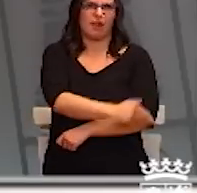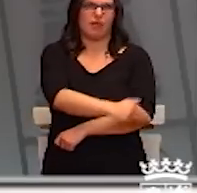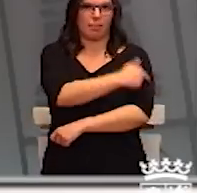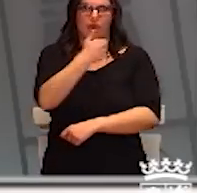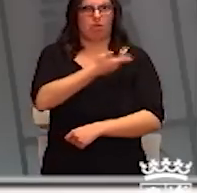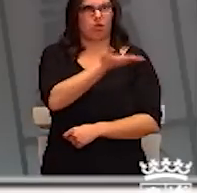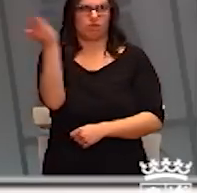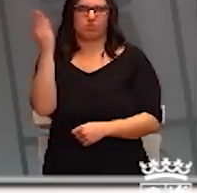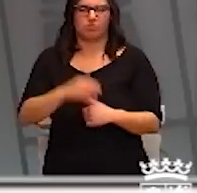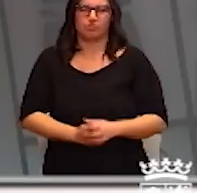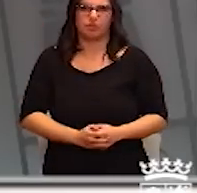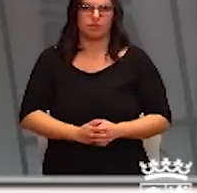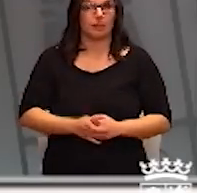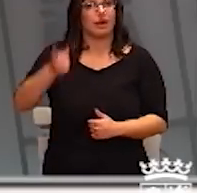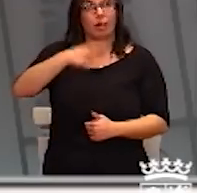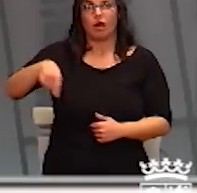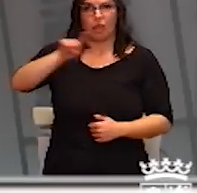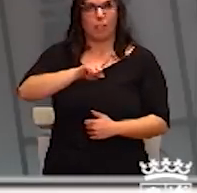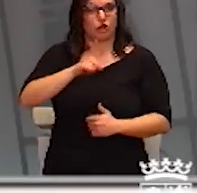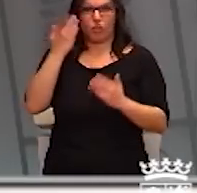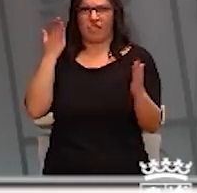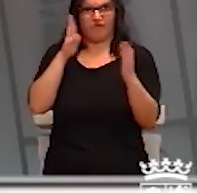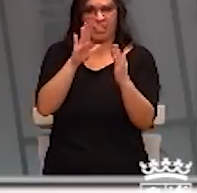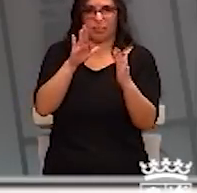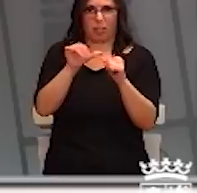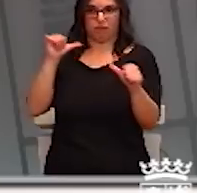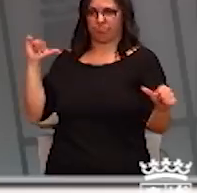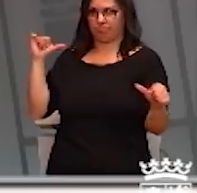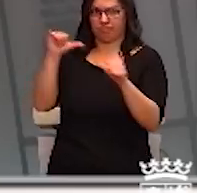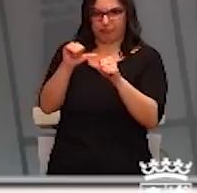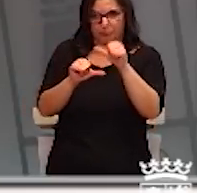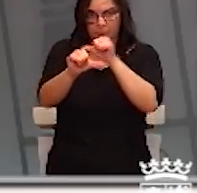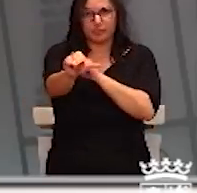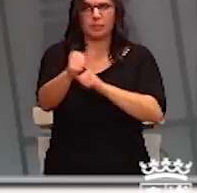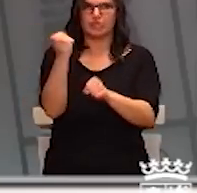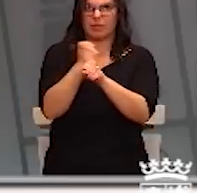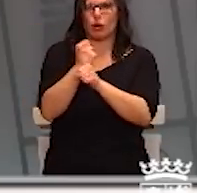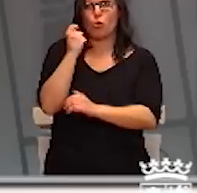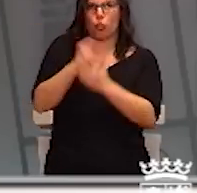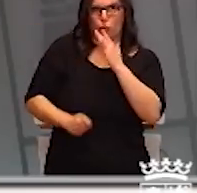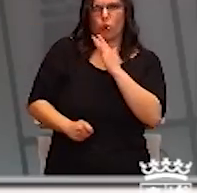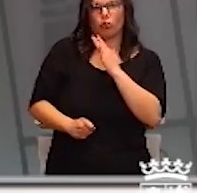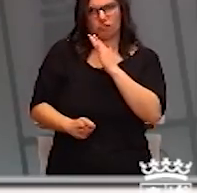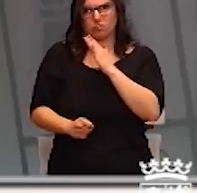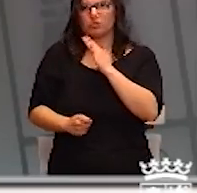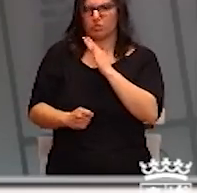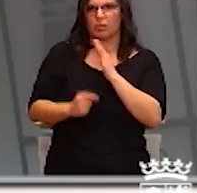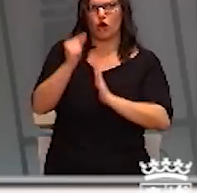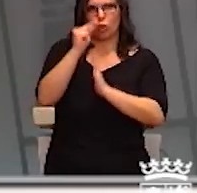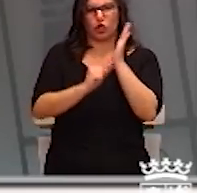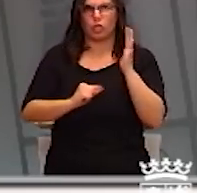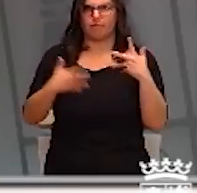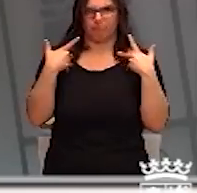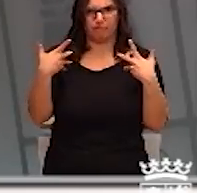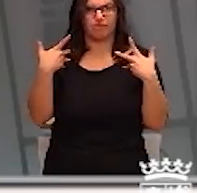profesionales sanitarios se enfrentan y se van a enfrentar estos días a un trabajo muy duro en condiciones muy venosas y